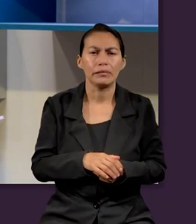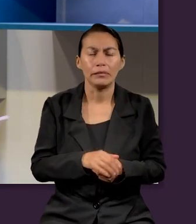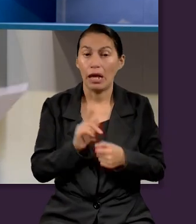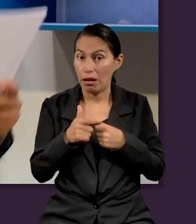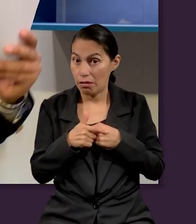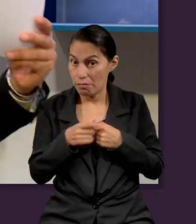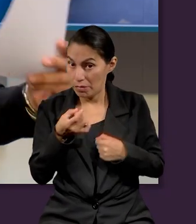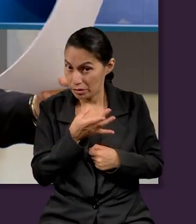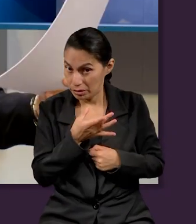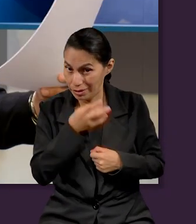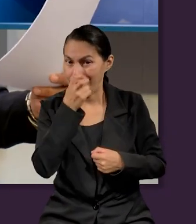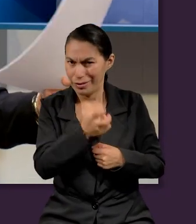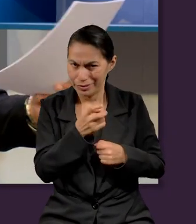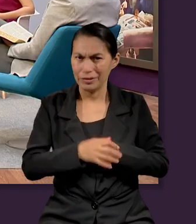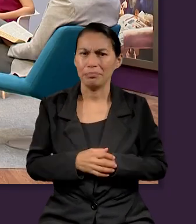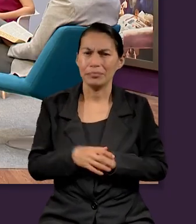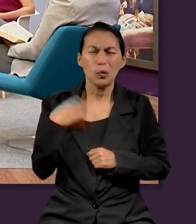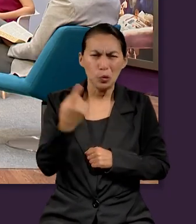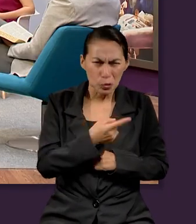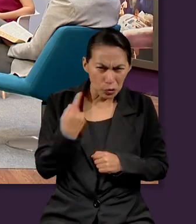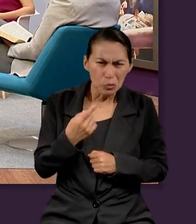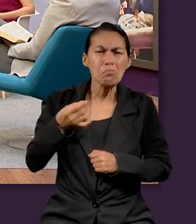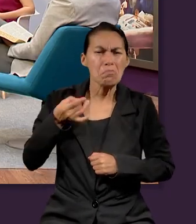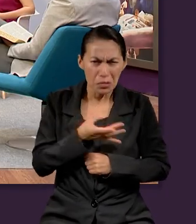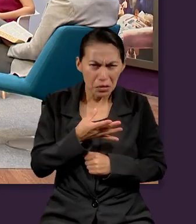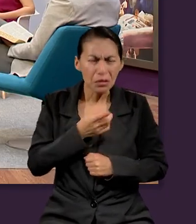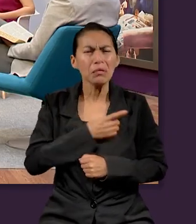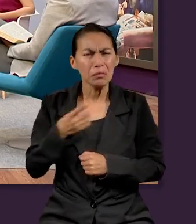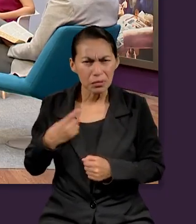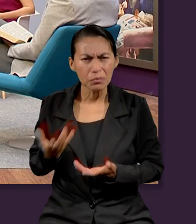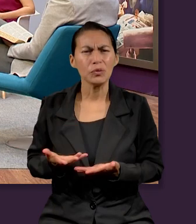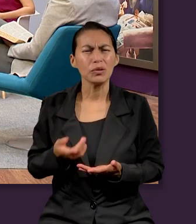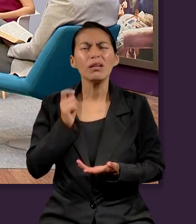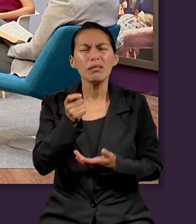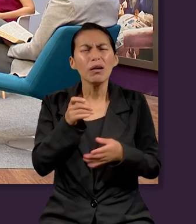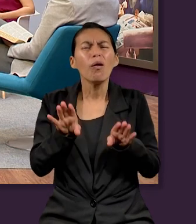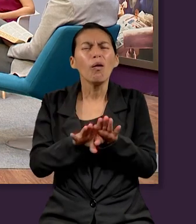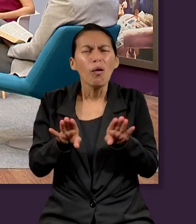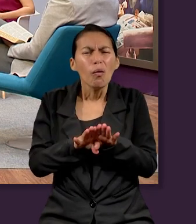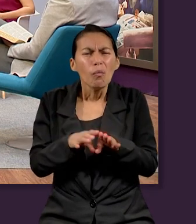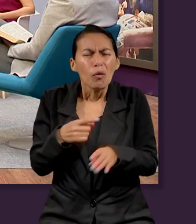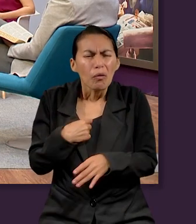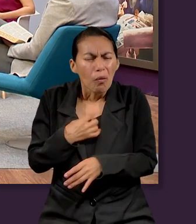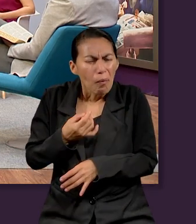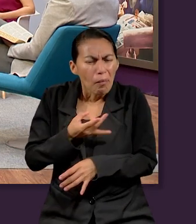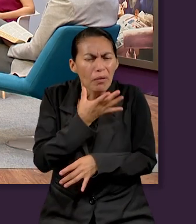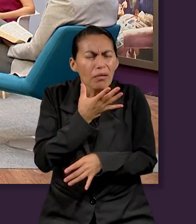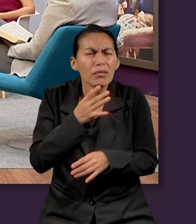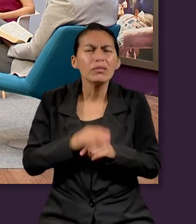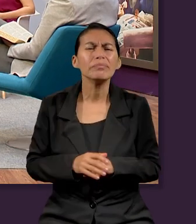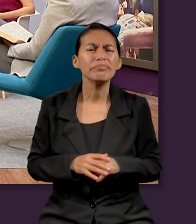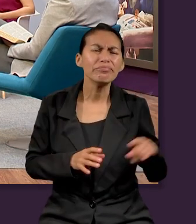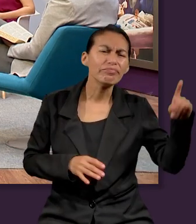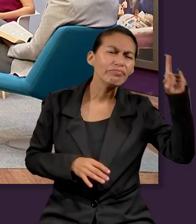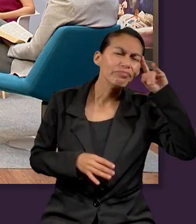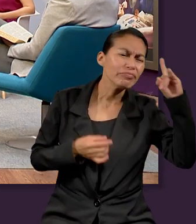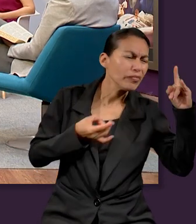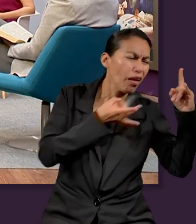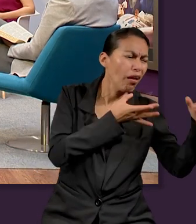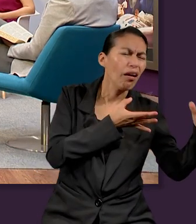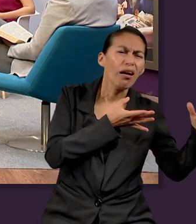venciere. Quiere decir, Enrique, que hay que vencer sí o sí. ¿Cómo empieza? ¿Cómo le hacemos? ¿Cómo puedo vencer?